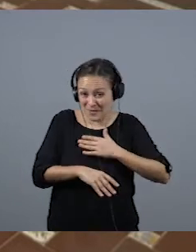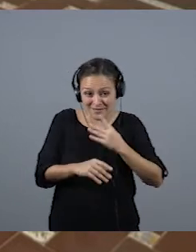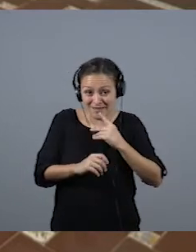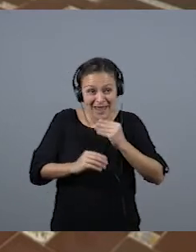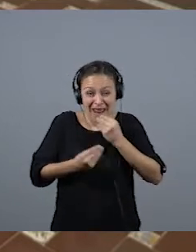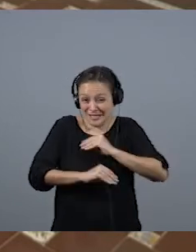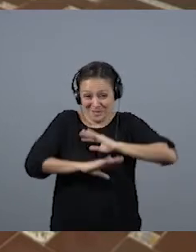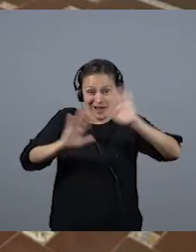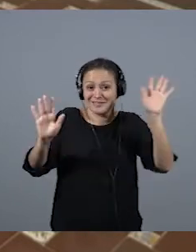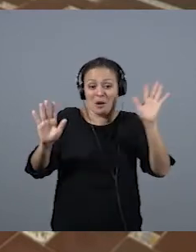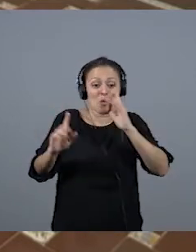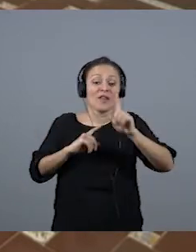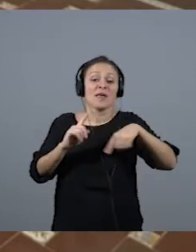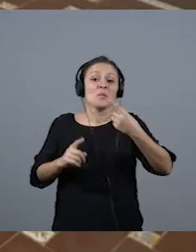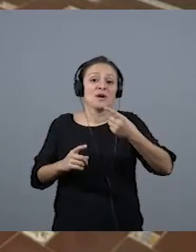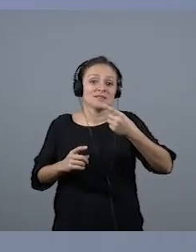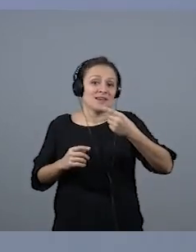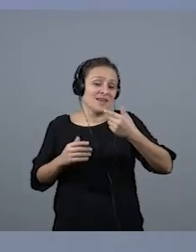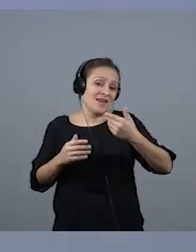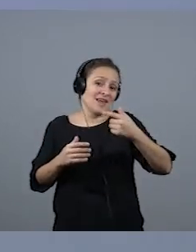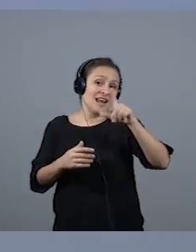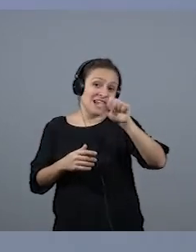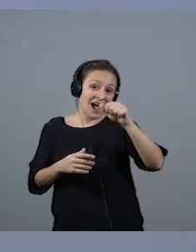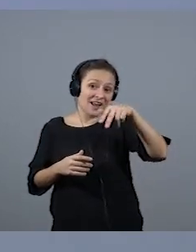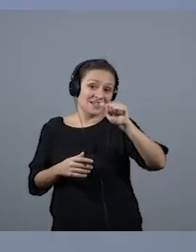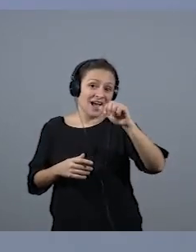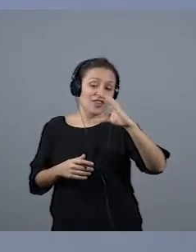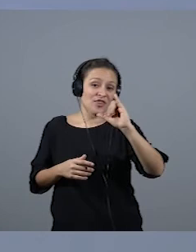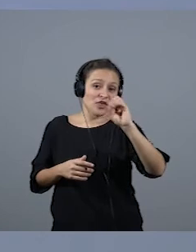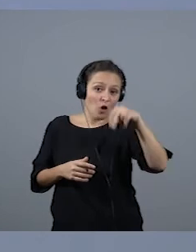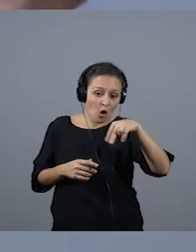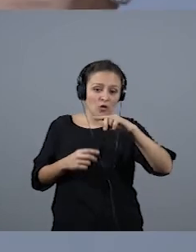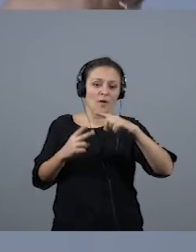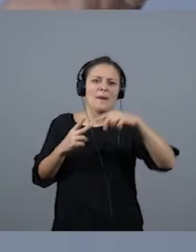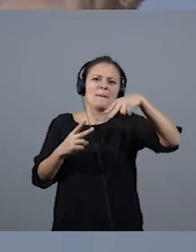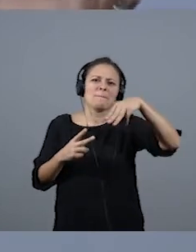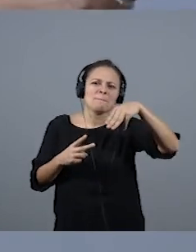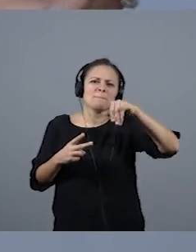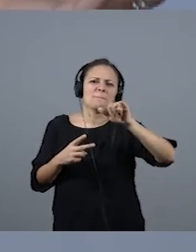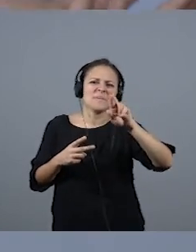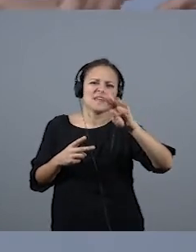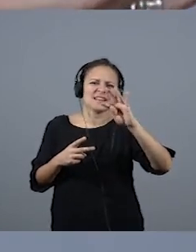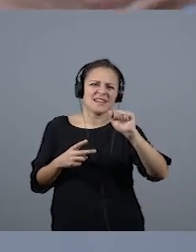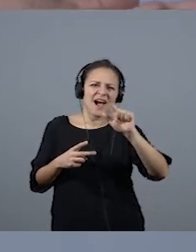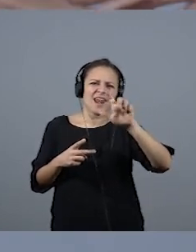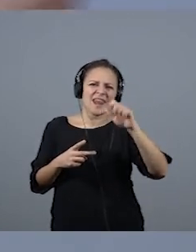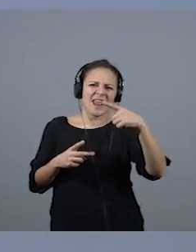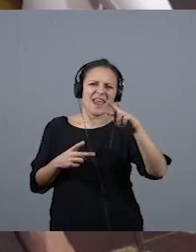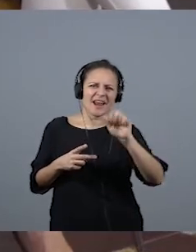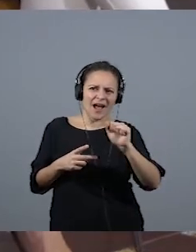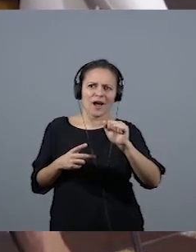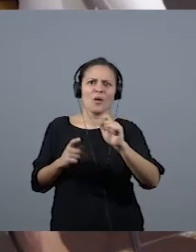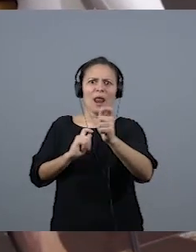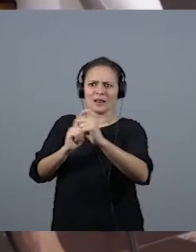La Nación a hacerme una entrevista, Mirta Alegrá. Yo no sabía ni dónde estaba, digo, pero si yo estoy haciendo lo que hago siempre en Tenerife.